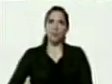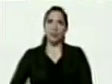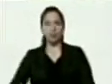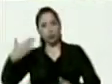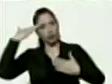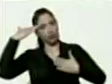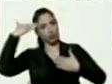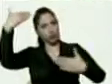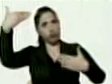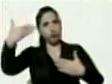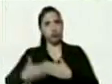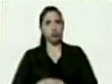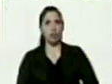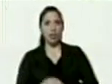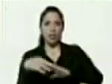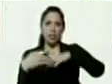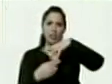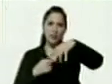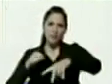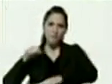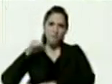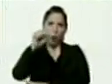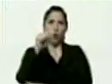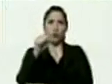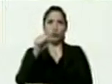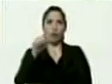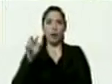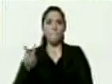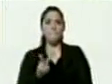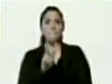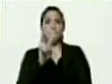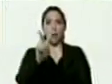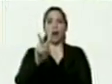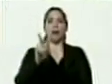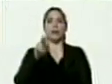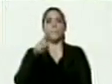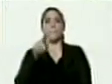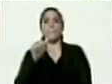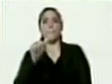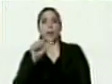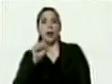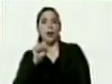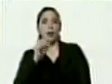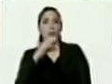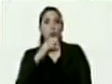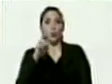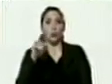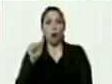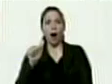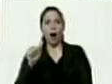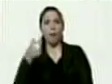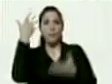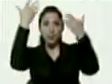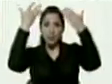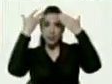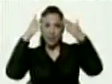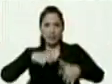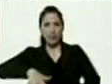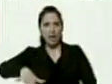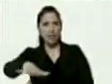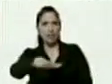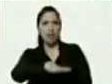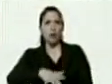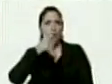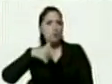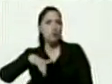caluroso saludo revolucionario desde Valle de la Pascua la princesa del llano pueblo pujante